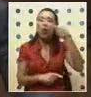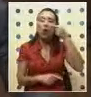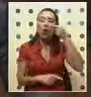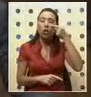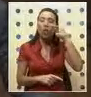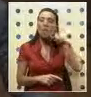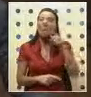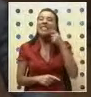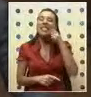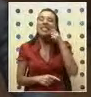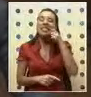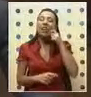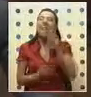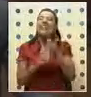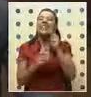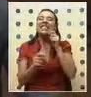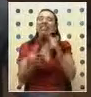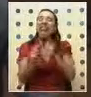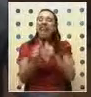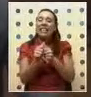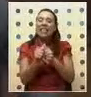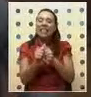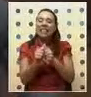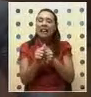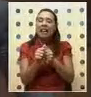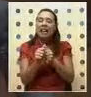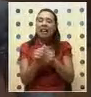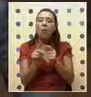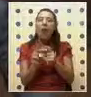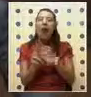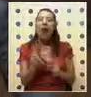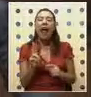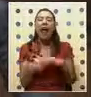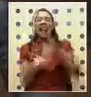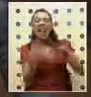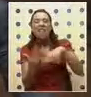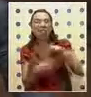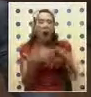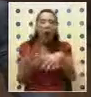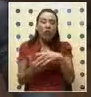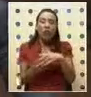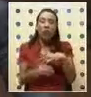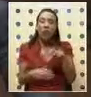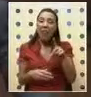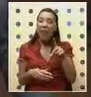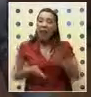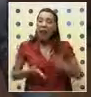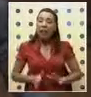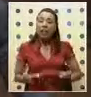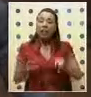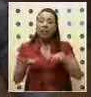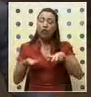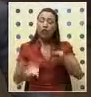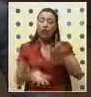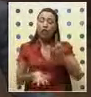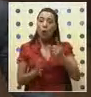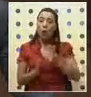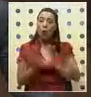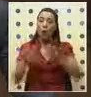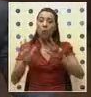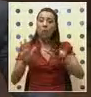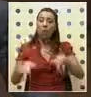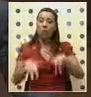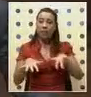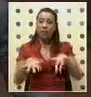pero en su significado coloquial se acerca más, entre comillas, a revoltoso. Mandela había nacido el 18 de julio de 1918